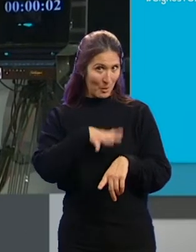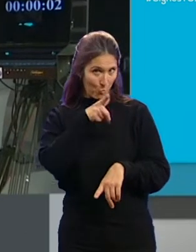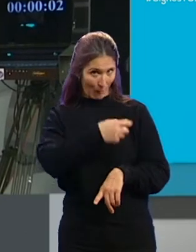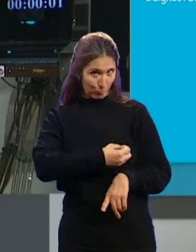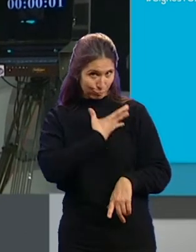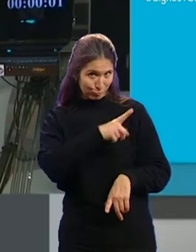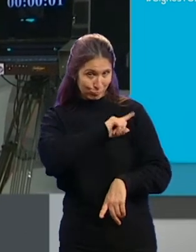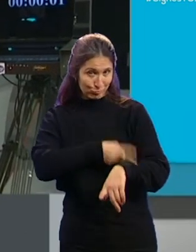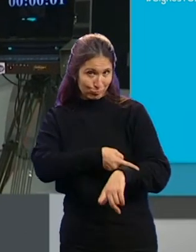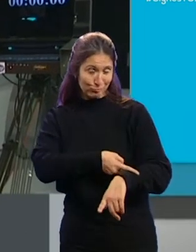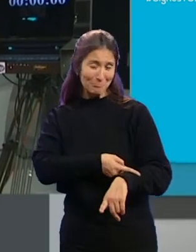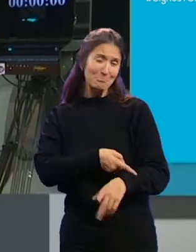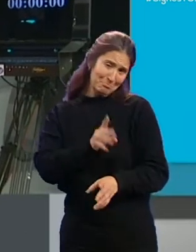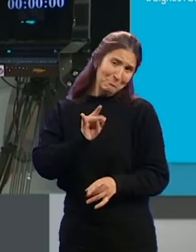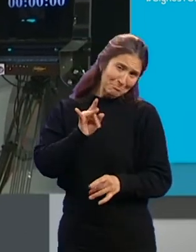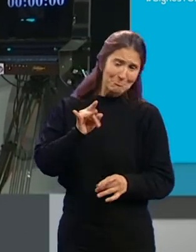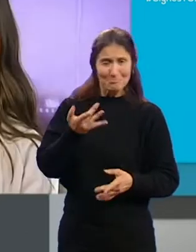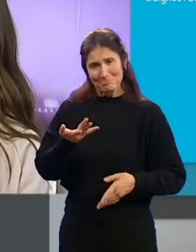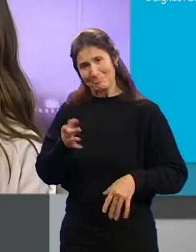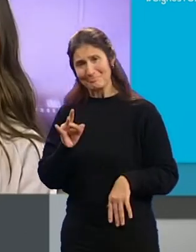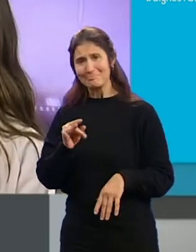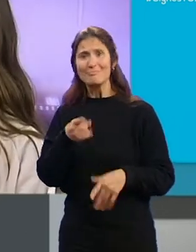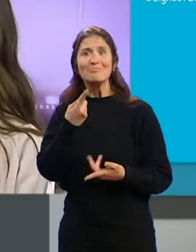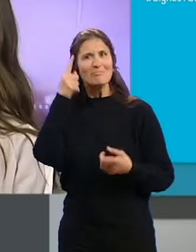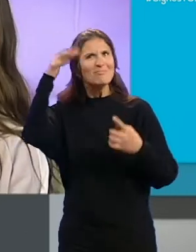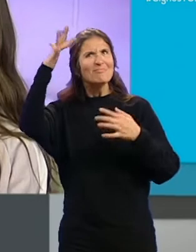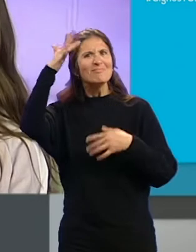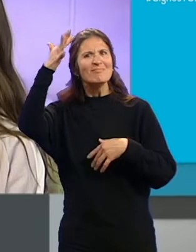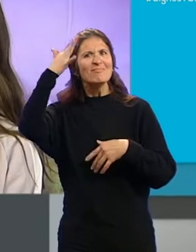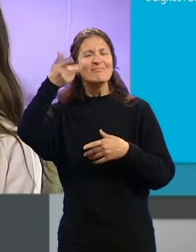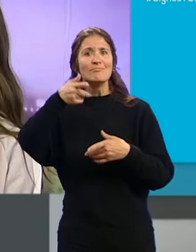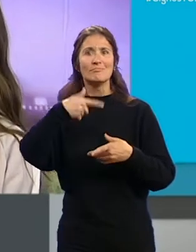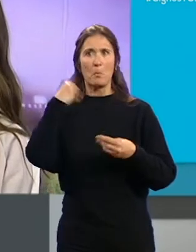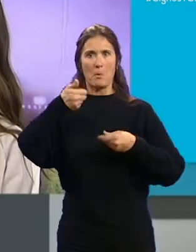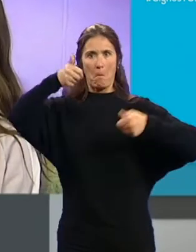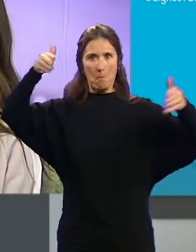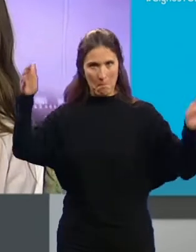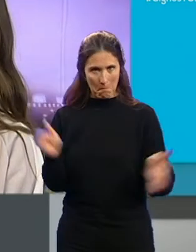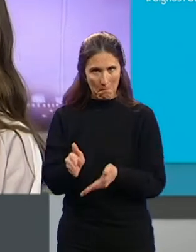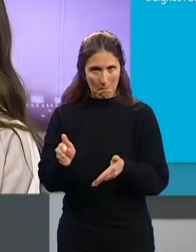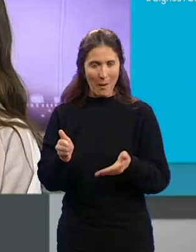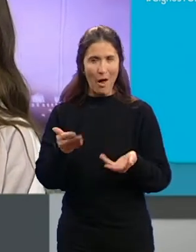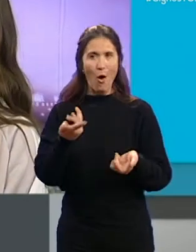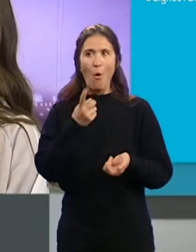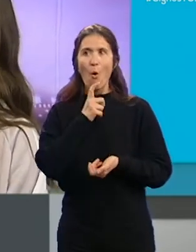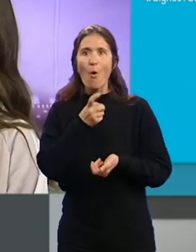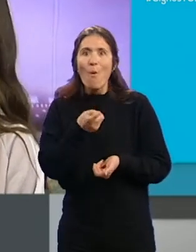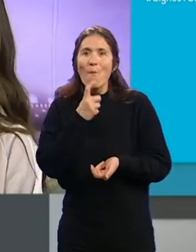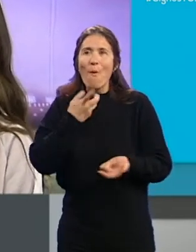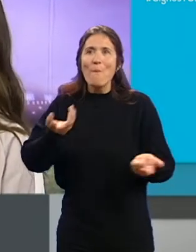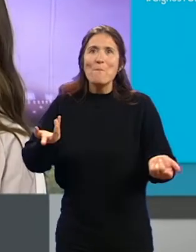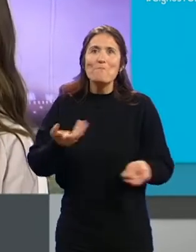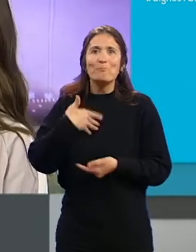muy deportiva. Sí, bueno... ¿Cómo te lo esperabas cuando dijeron...? Mucho más chico y como... ...no